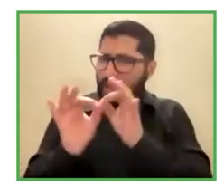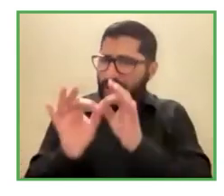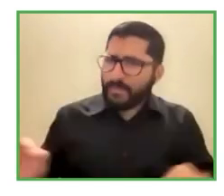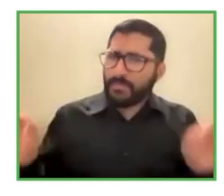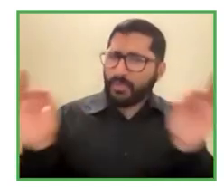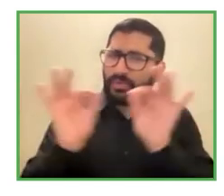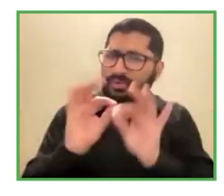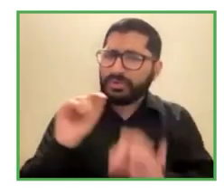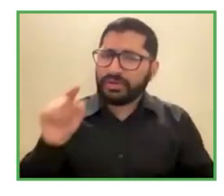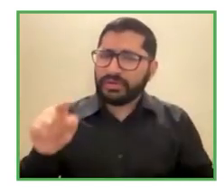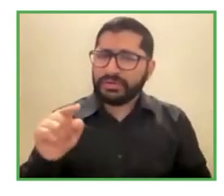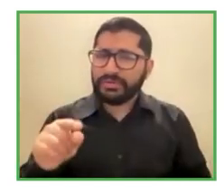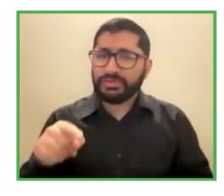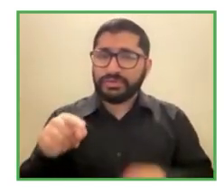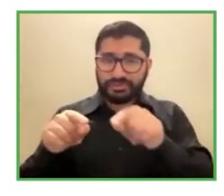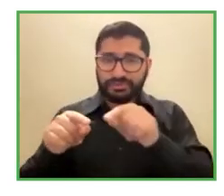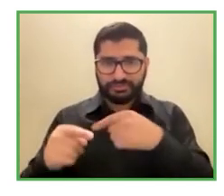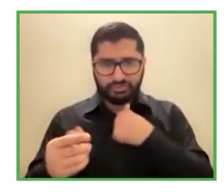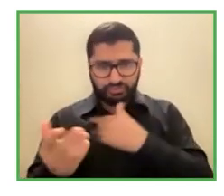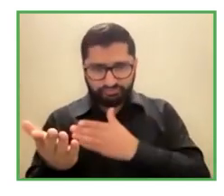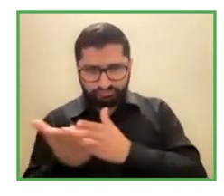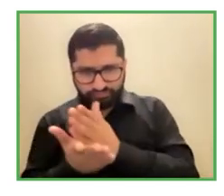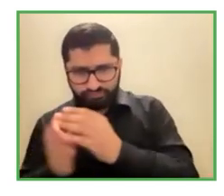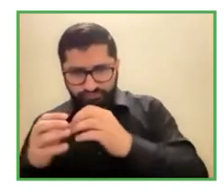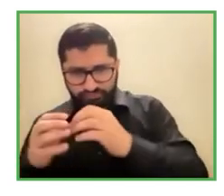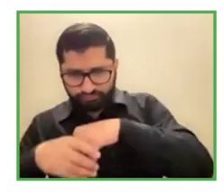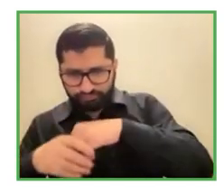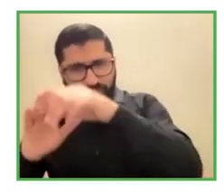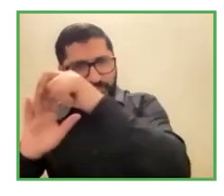este proyecto mi idea era de que todas las personas